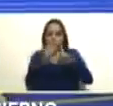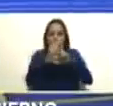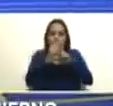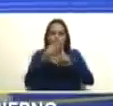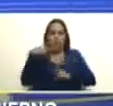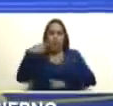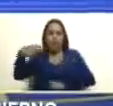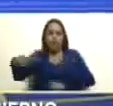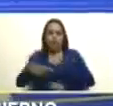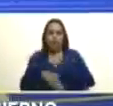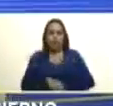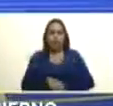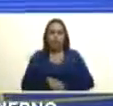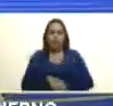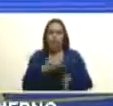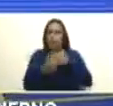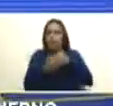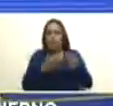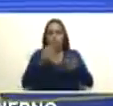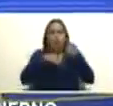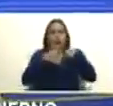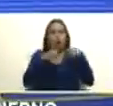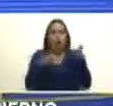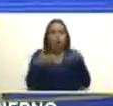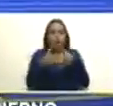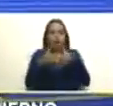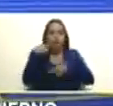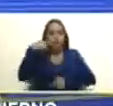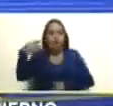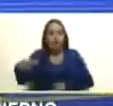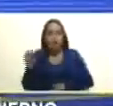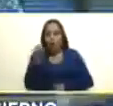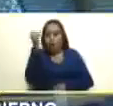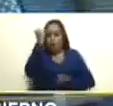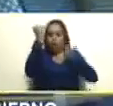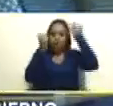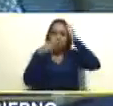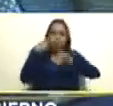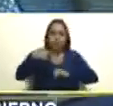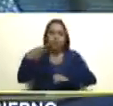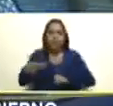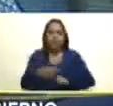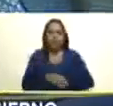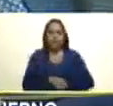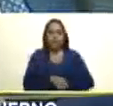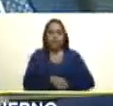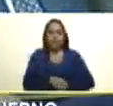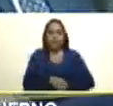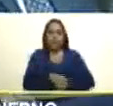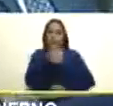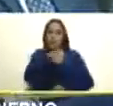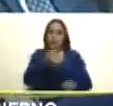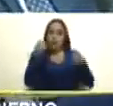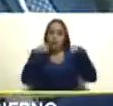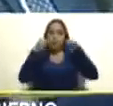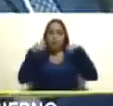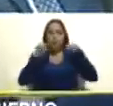allá de colores partidos posiciones políticas o ideológicas un ejercicio